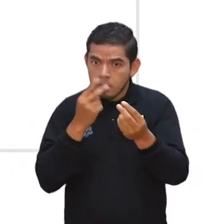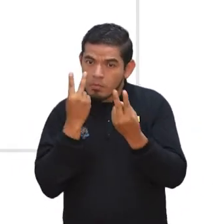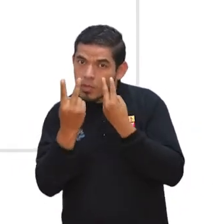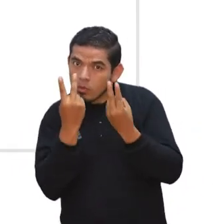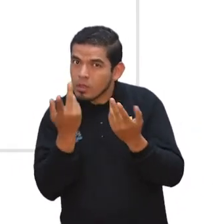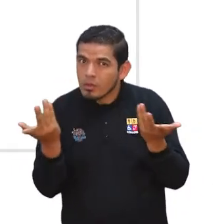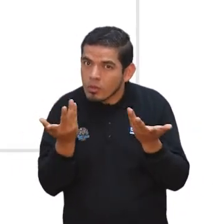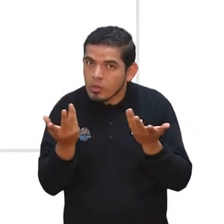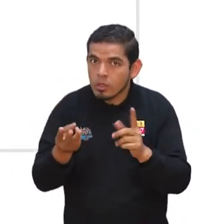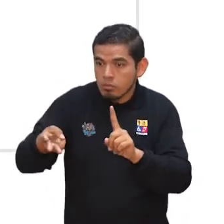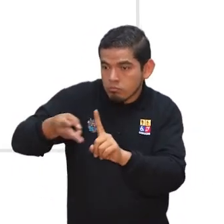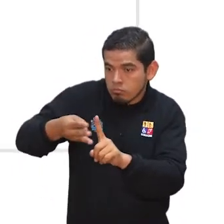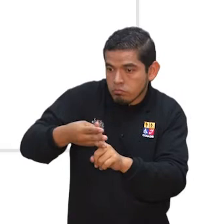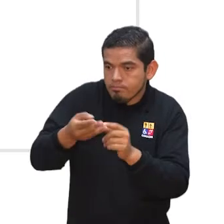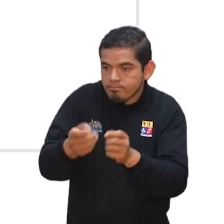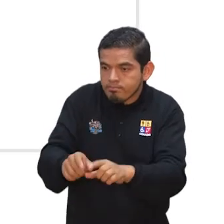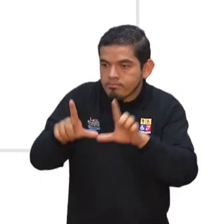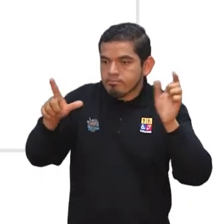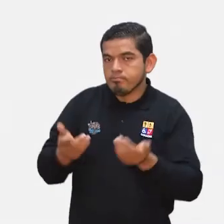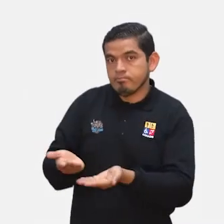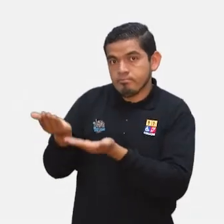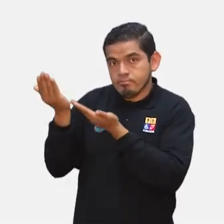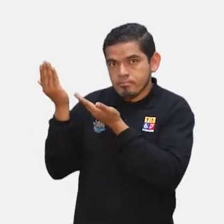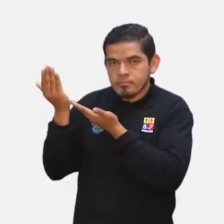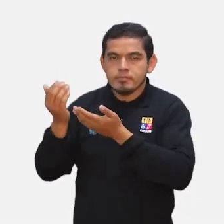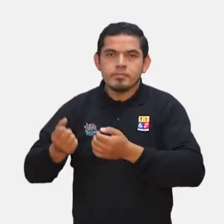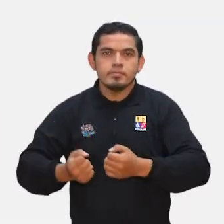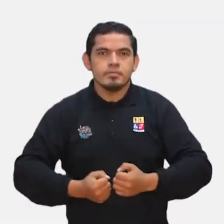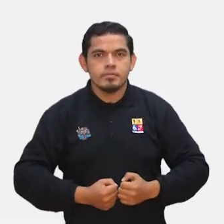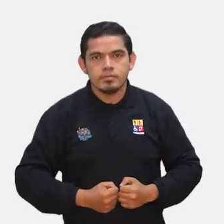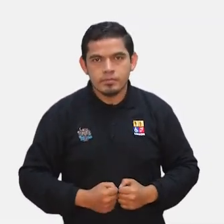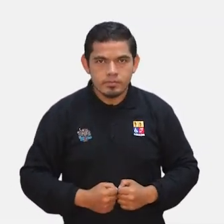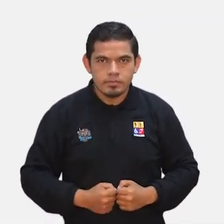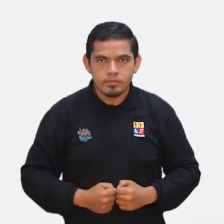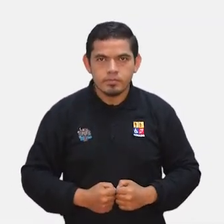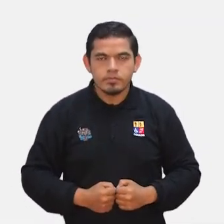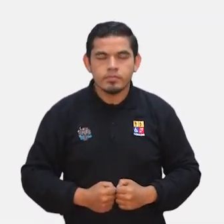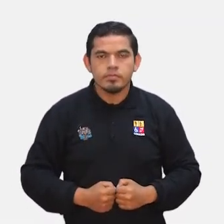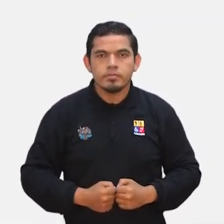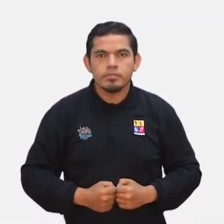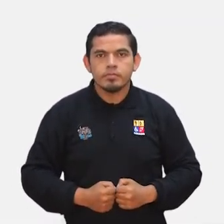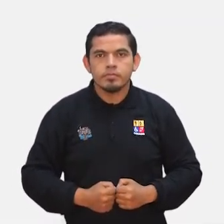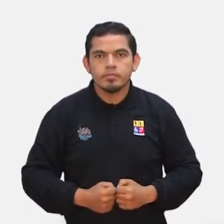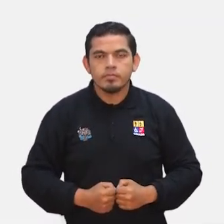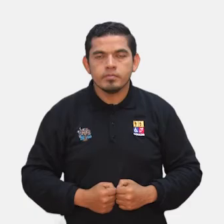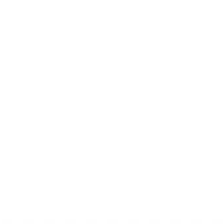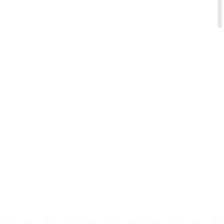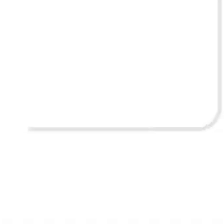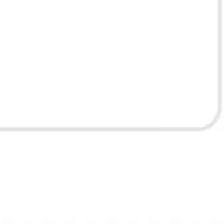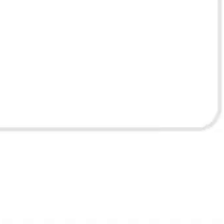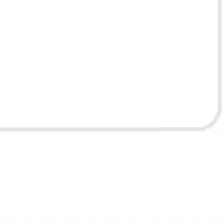veedurías se podrá consultar en nuestra página web www.cne.gov.es.